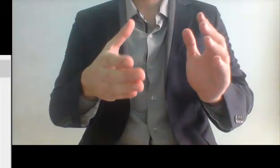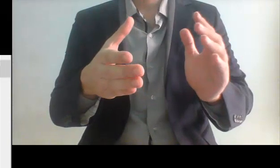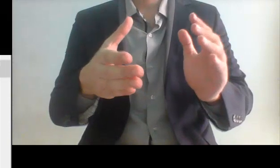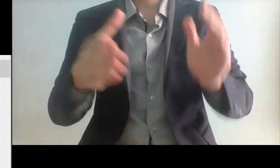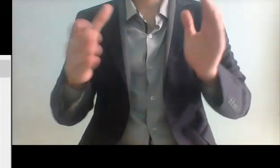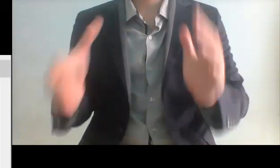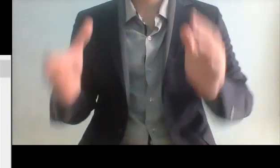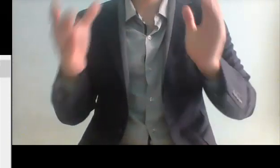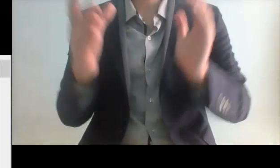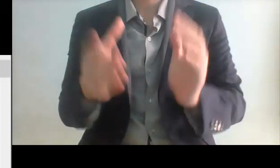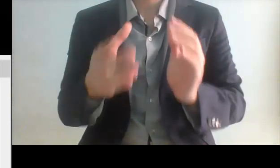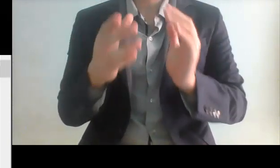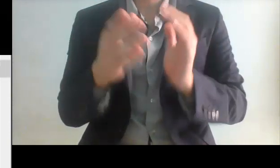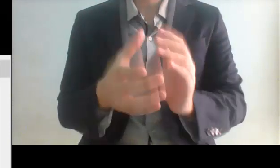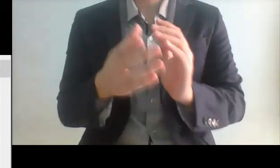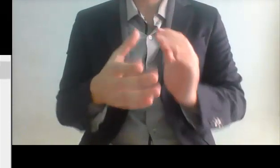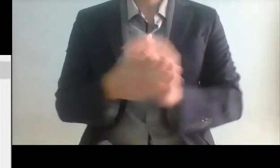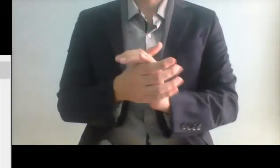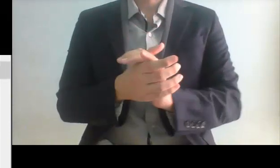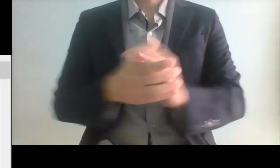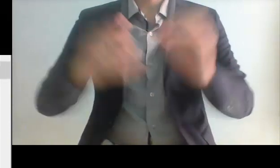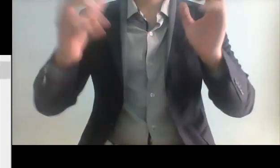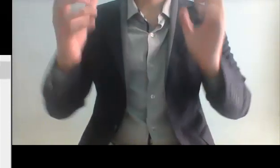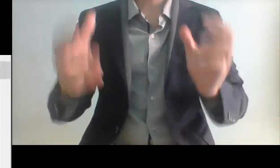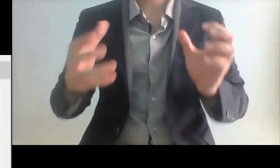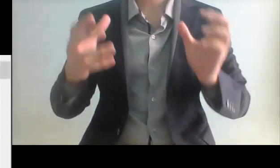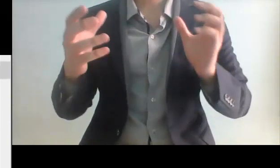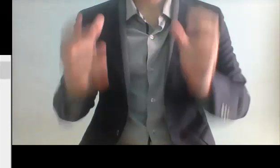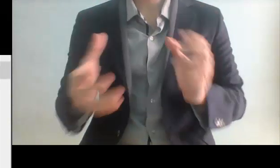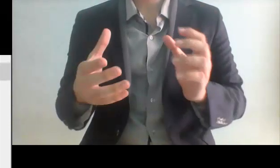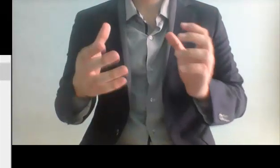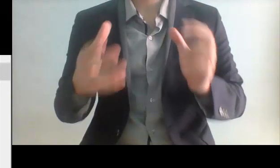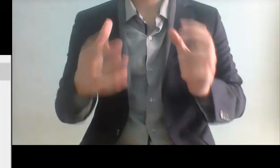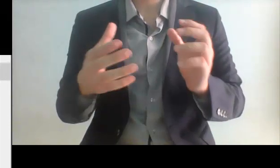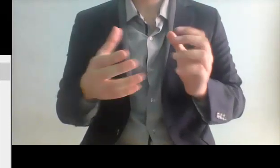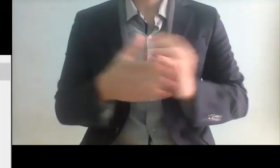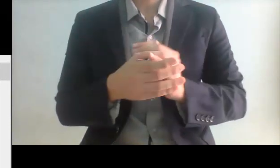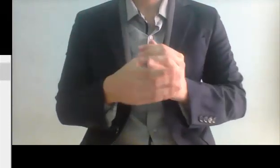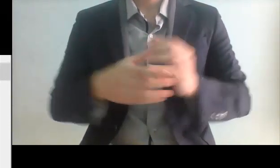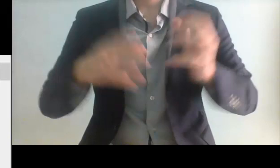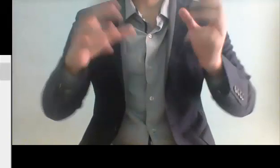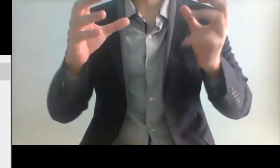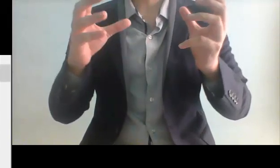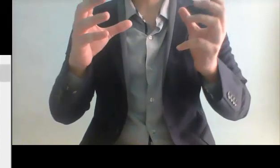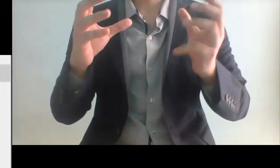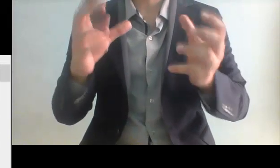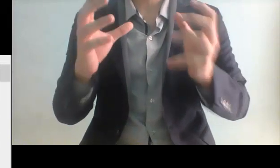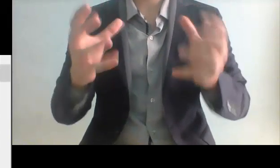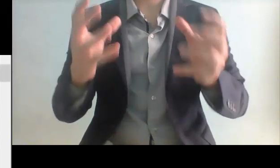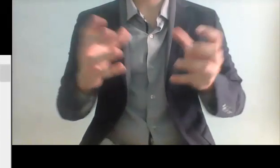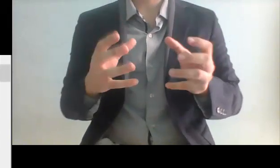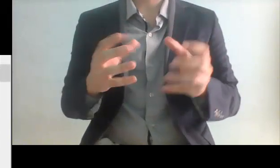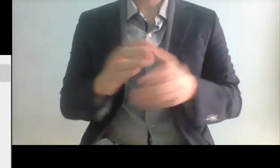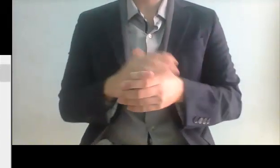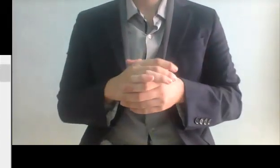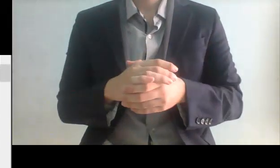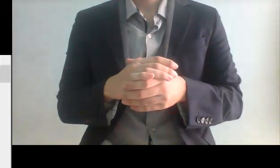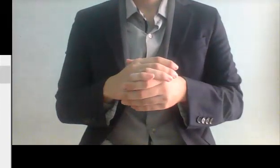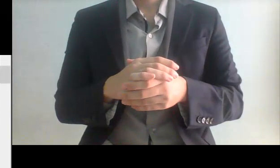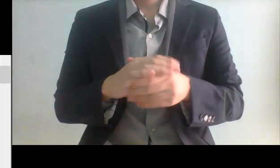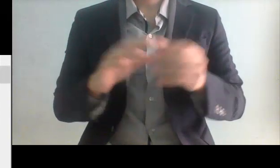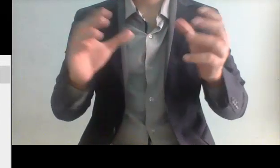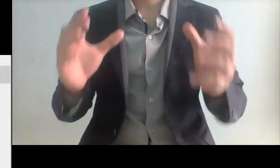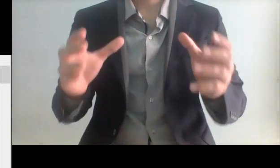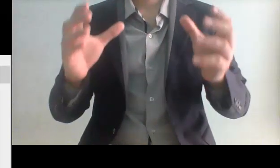prismo ya mencionan que se van a ir en coalición porque están tan destruidos por sí mismos están tan partidos en pedazos